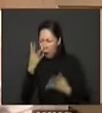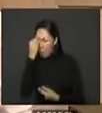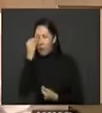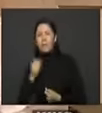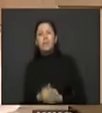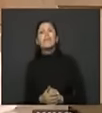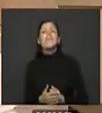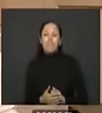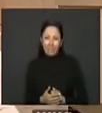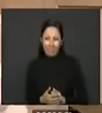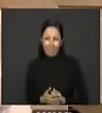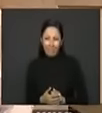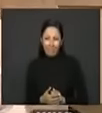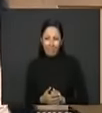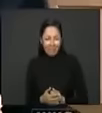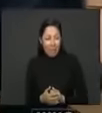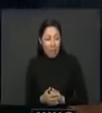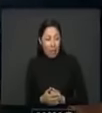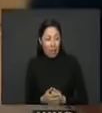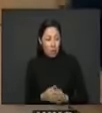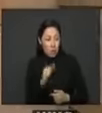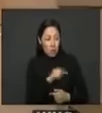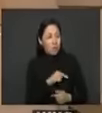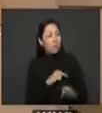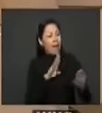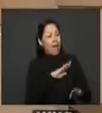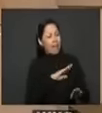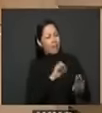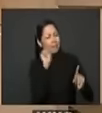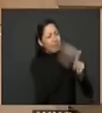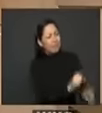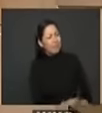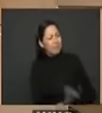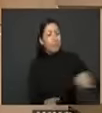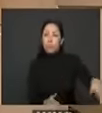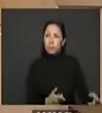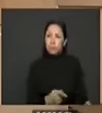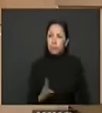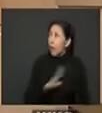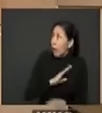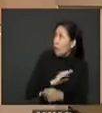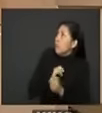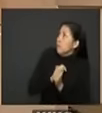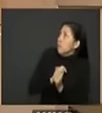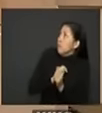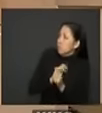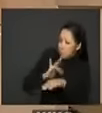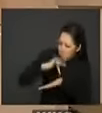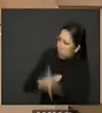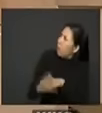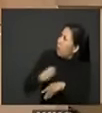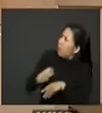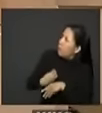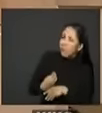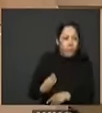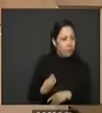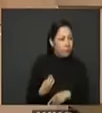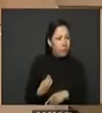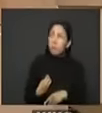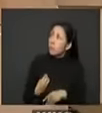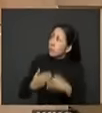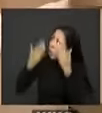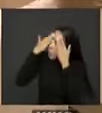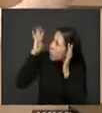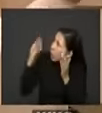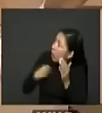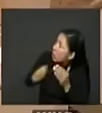saltan a los funcionarios y a las instituciones locales el alcalde más o menos se termina enterando de último que le llegó el programa no